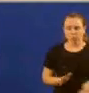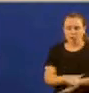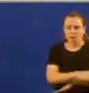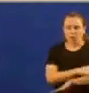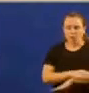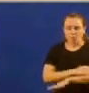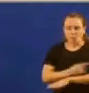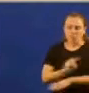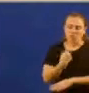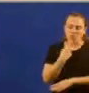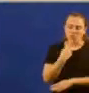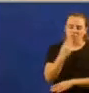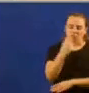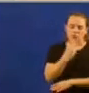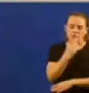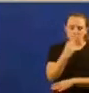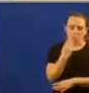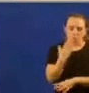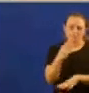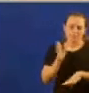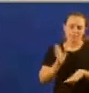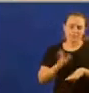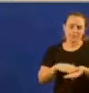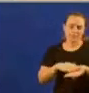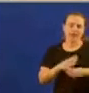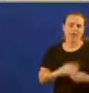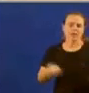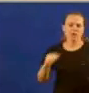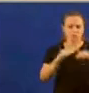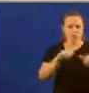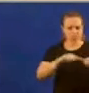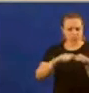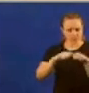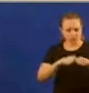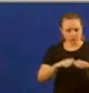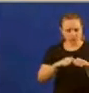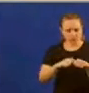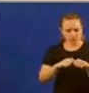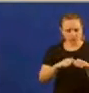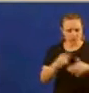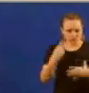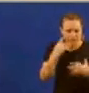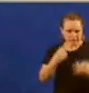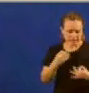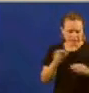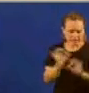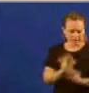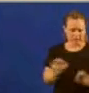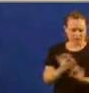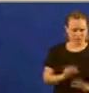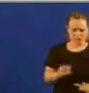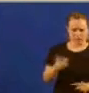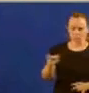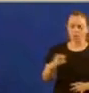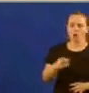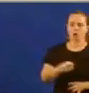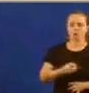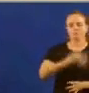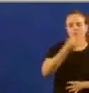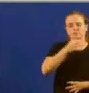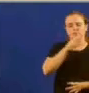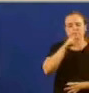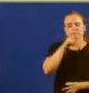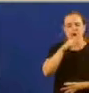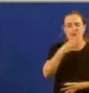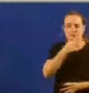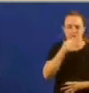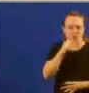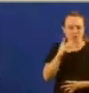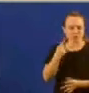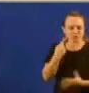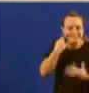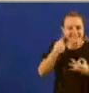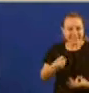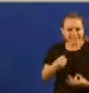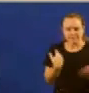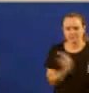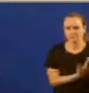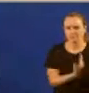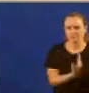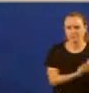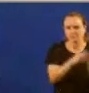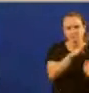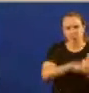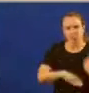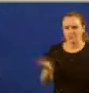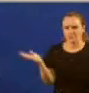igualdade de xénero? Ningún. Non se quede na retórica, señor Unifeijó. Poña en riba da mesa decisións, recursos e